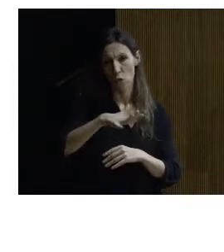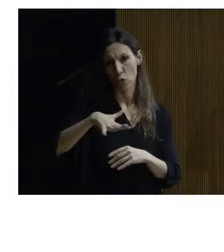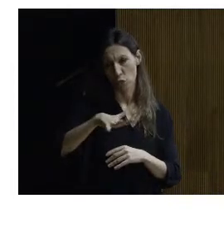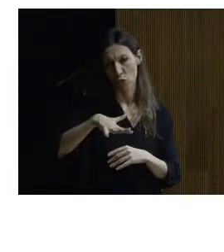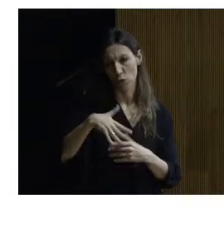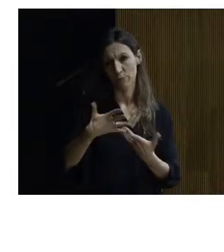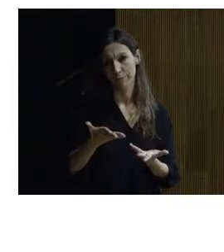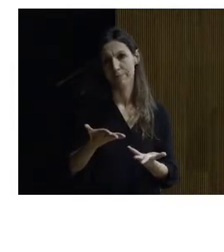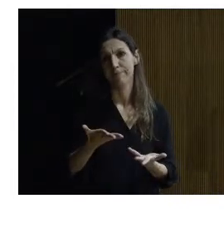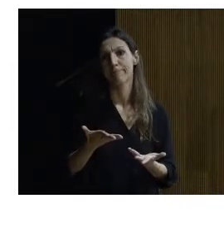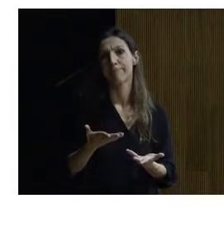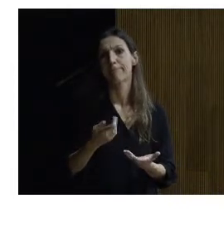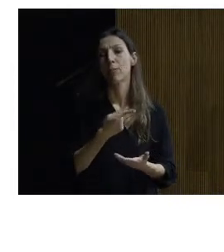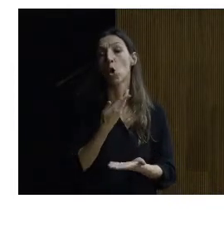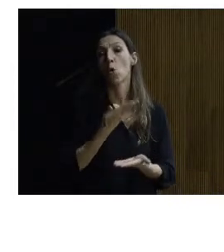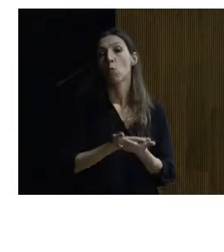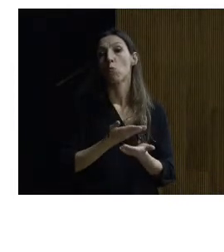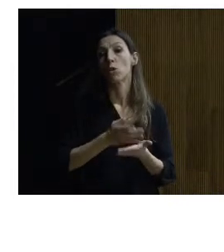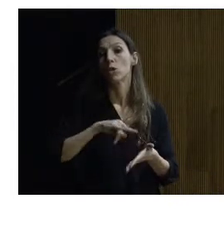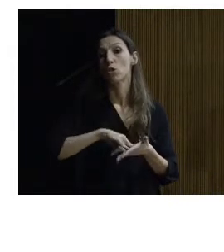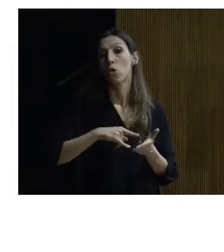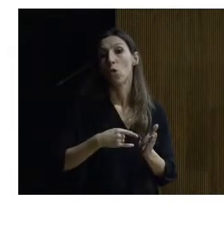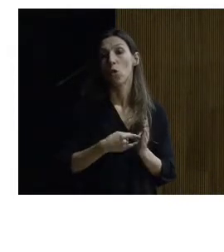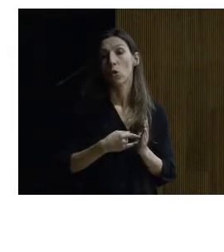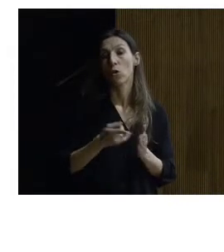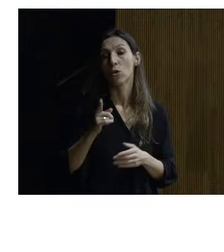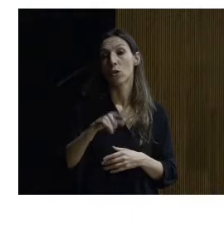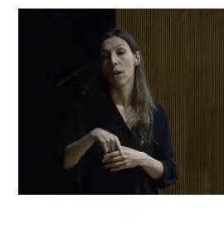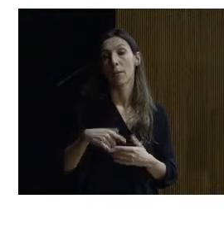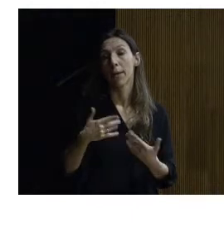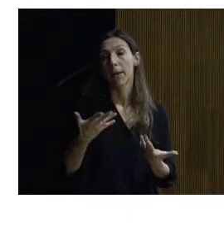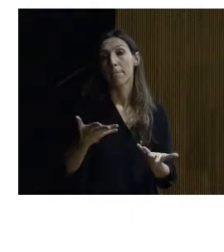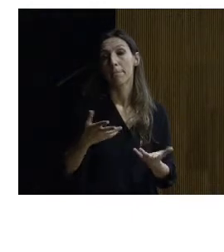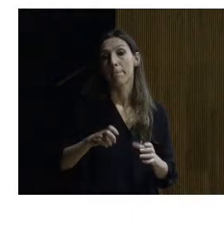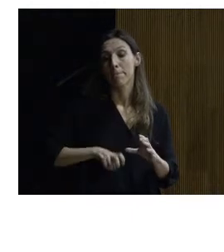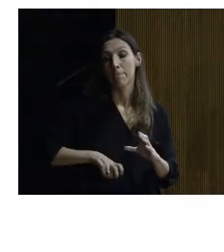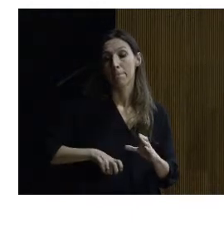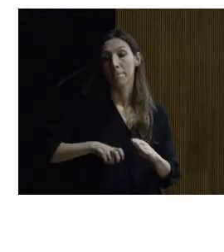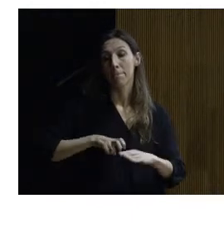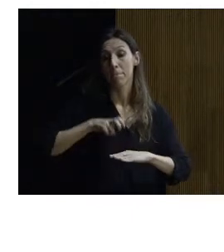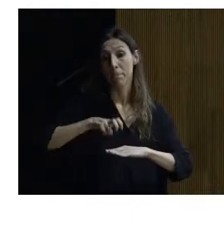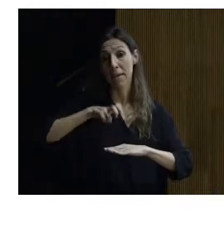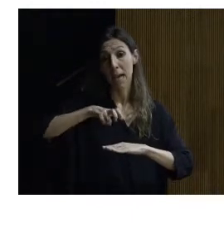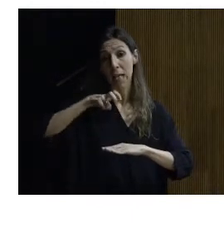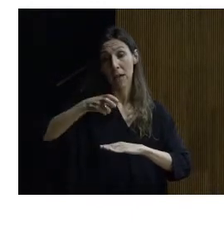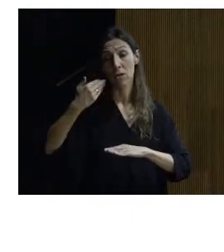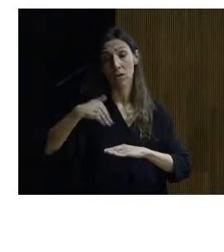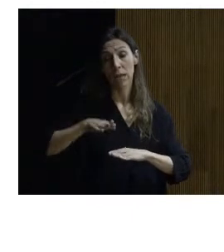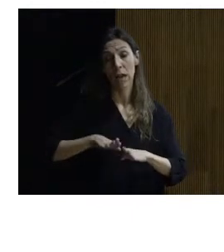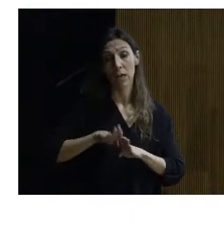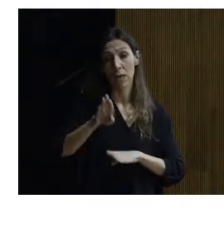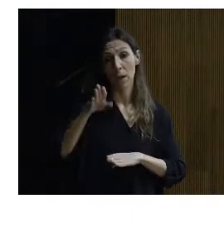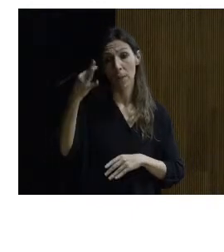aquí lo muestro la propuesta de solución con también un primer recrecido de los peldaños para con una única rampa entrar ya a pie llano